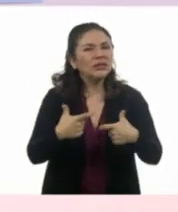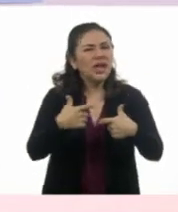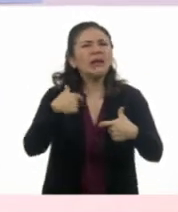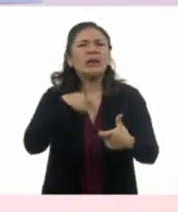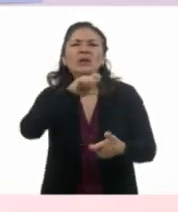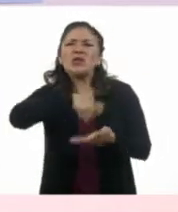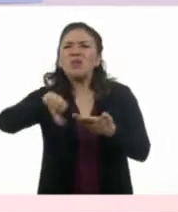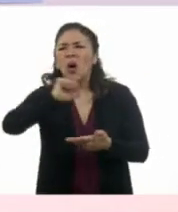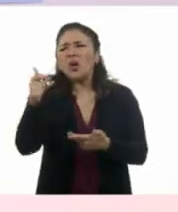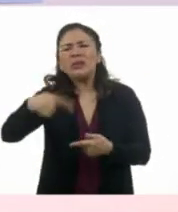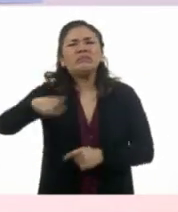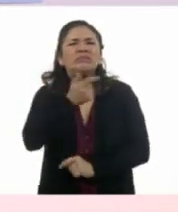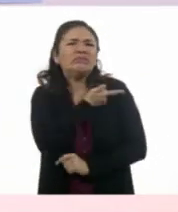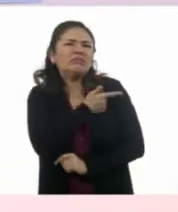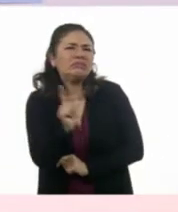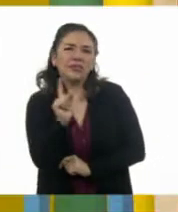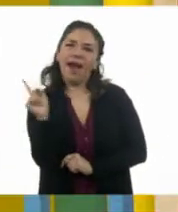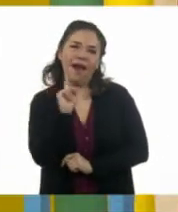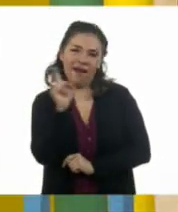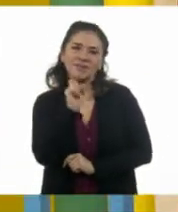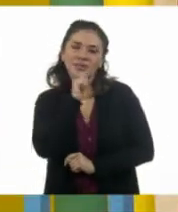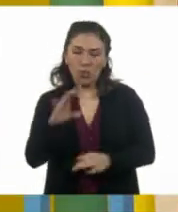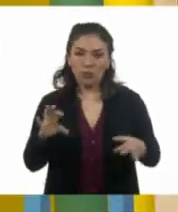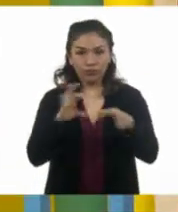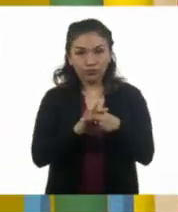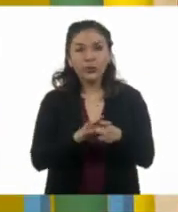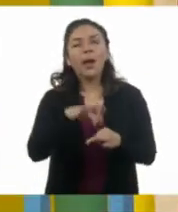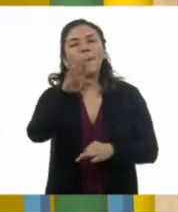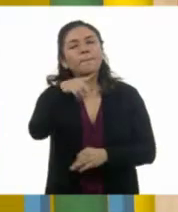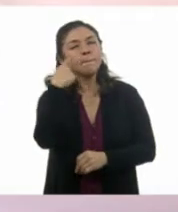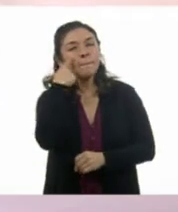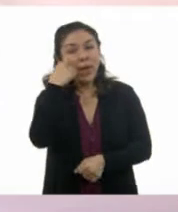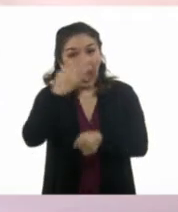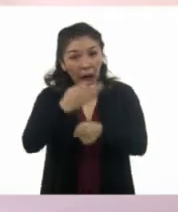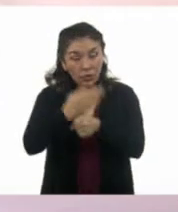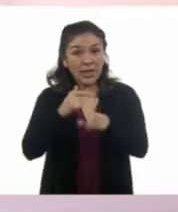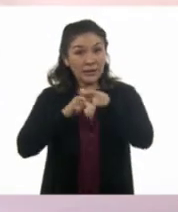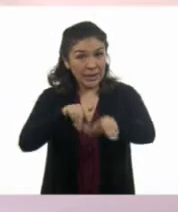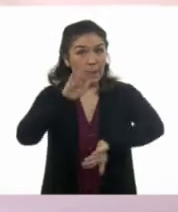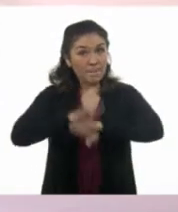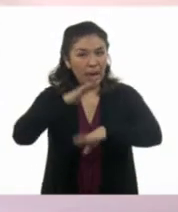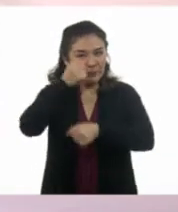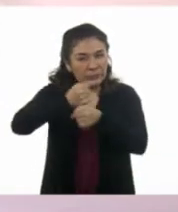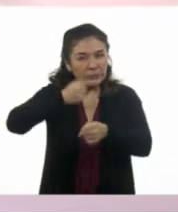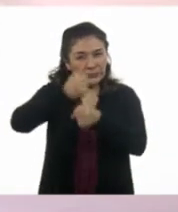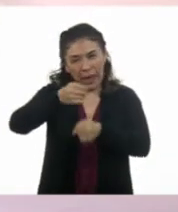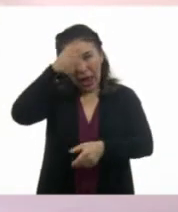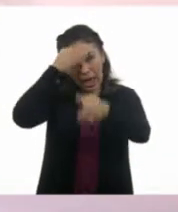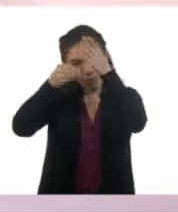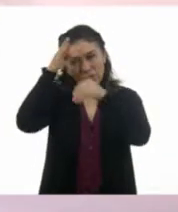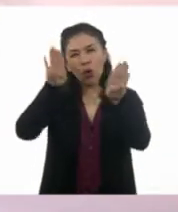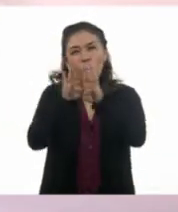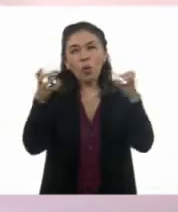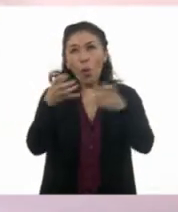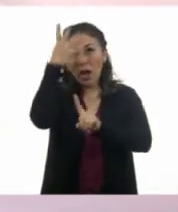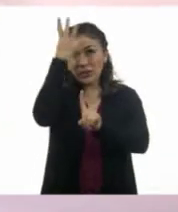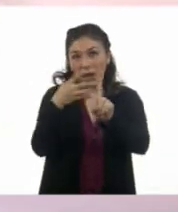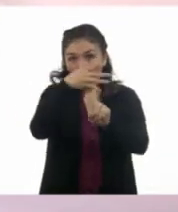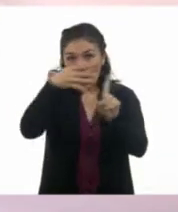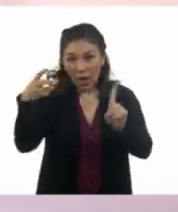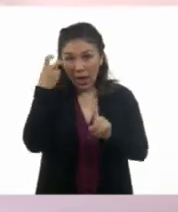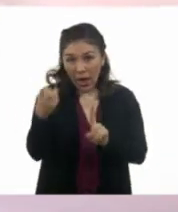uno que no les gusta a todos. Ajá. Así es. Pero mira, ¿qué te parece si para seguir aprendiendo acerca de cómo realizar estas tablas,